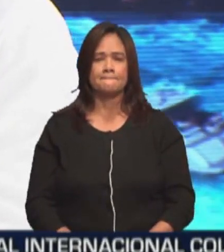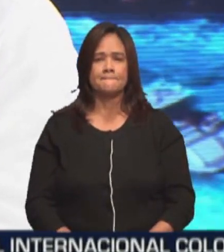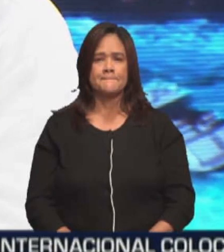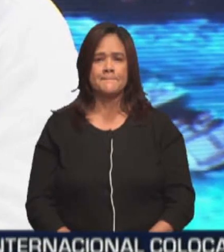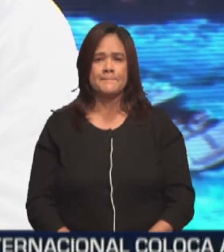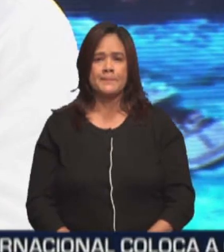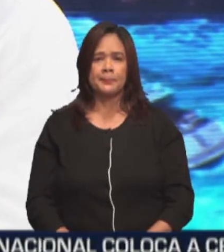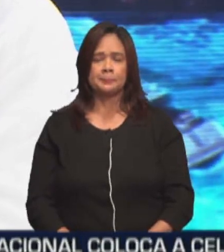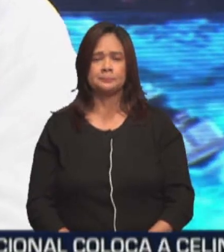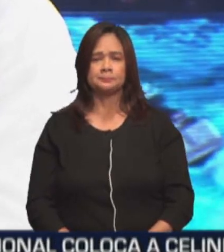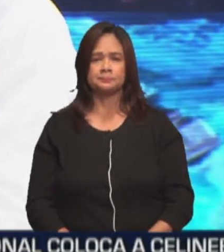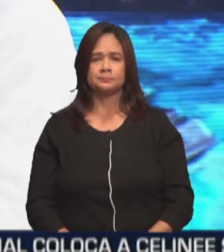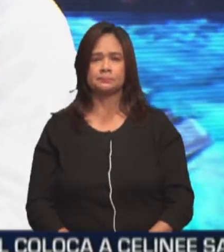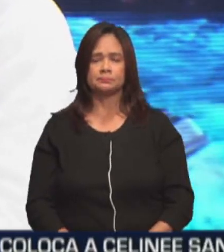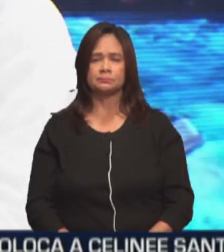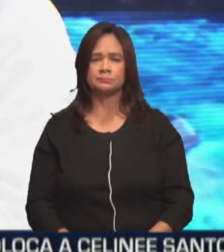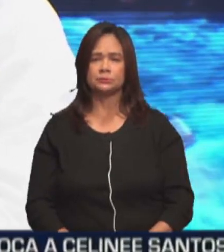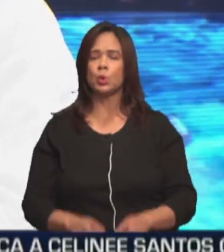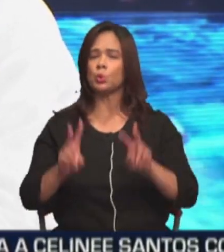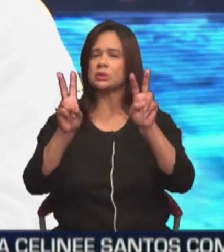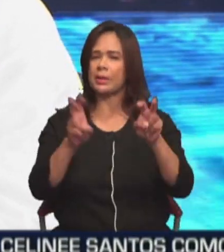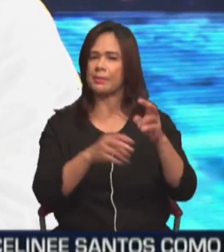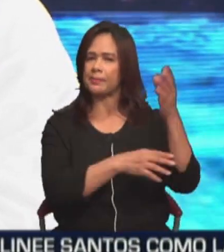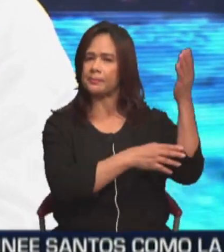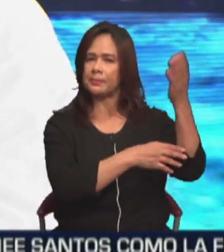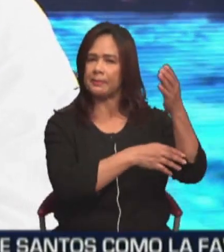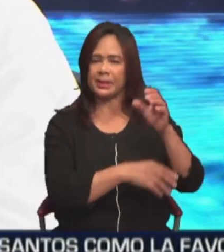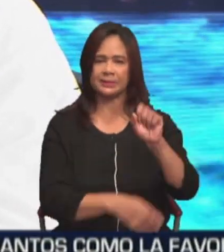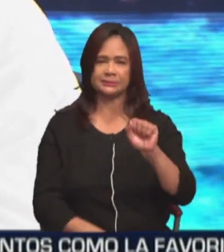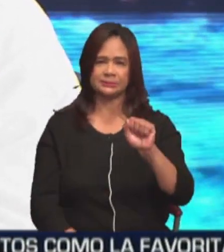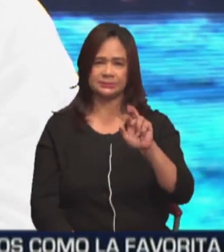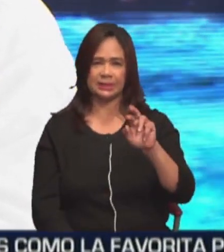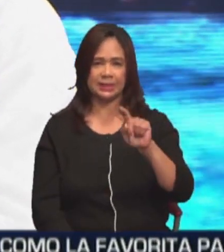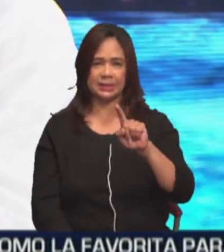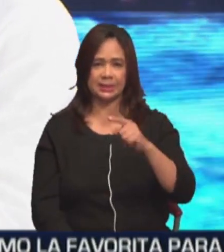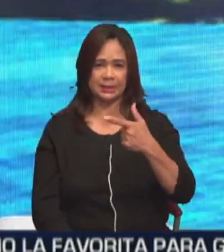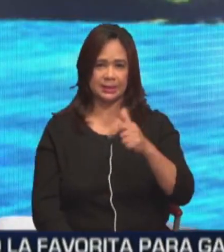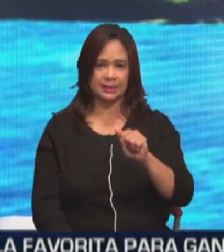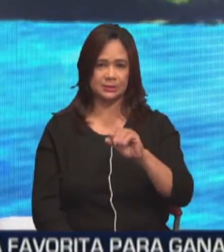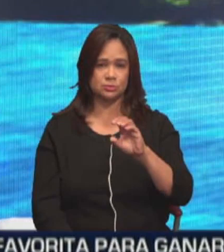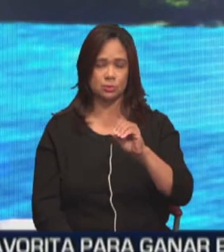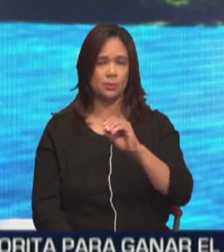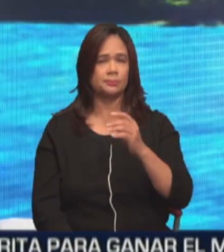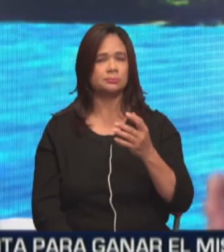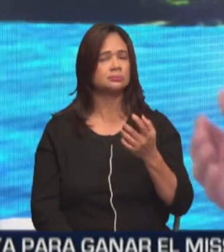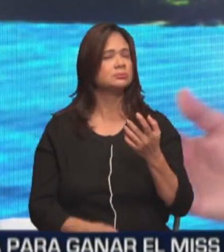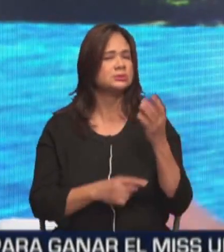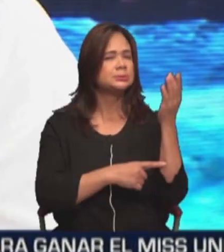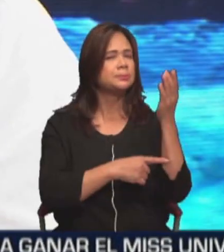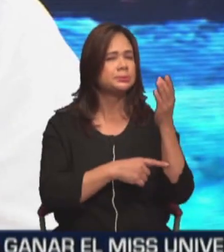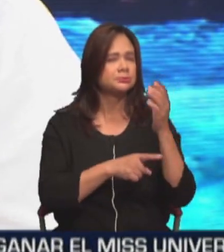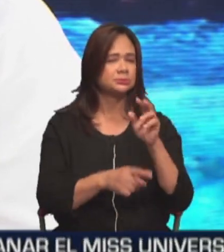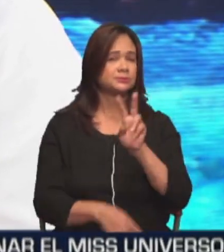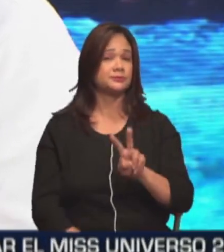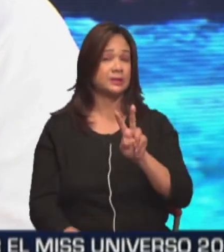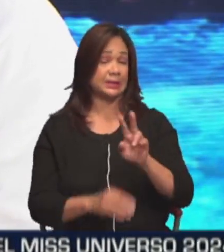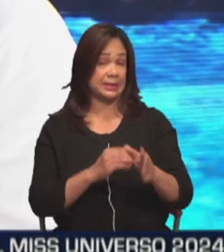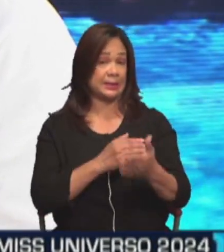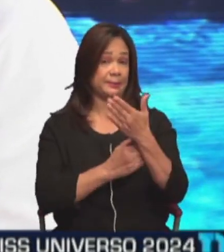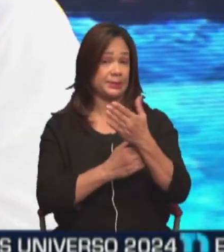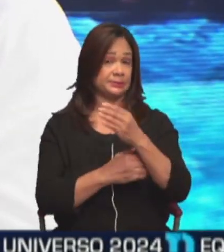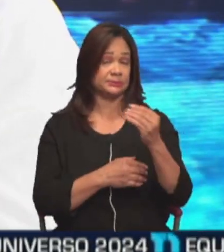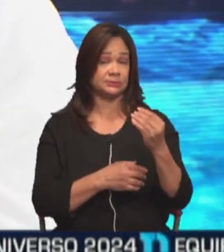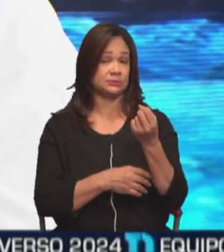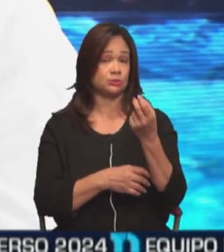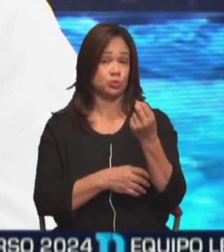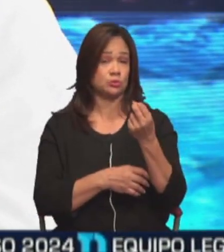importante del sargazo, gran reto para la República Dominicana. ¿Ese panel qué día será? Ese sería el viernes en la mañana, el viernes